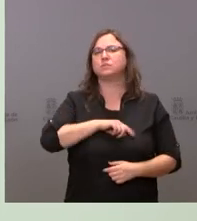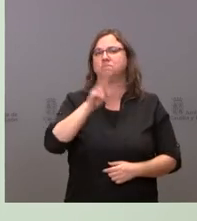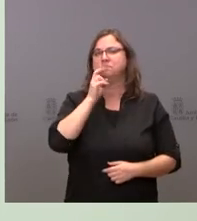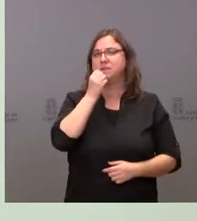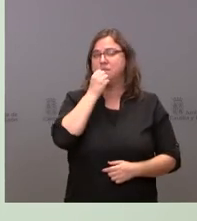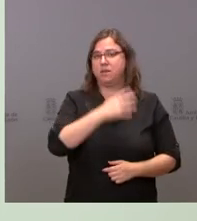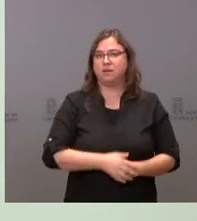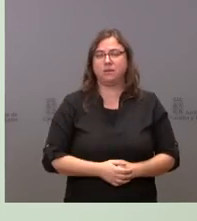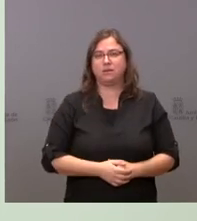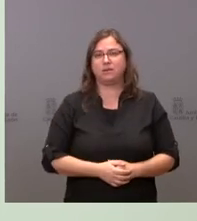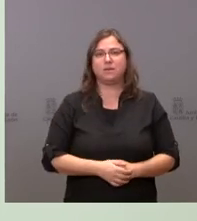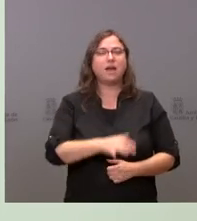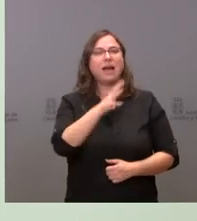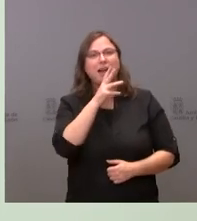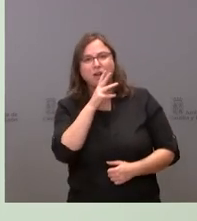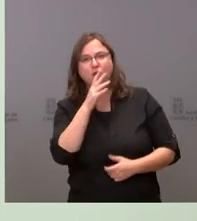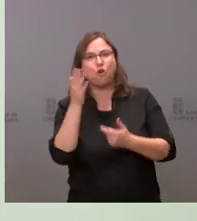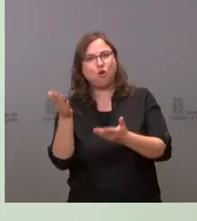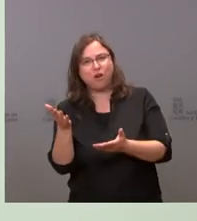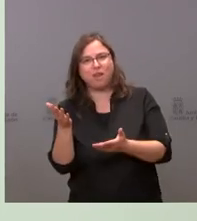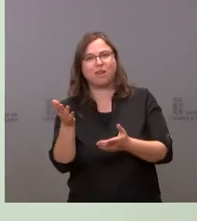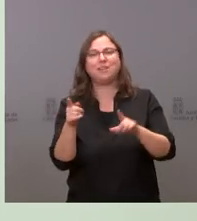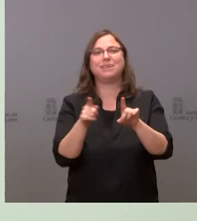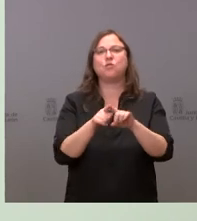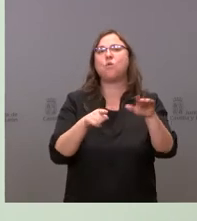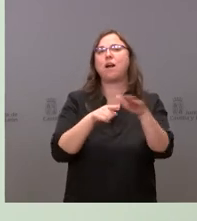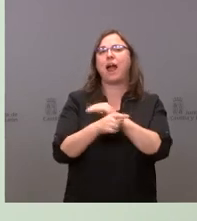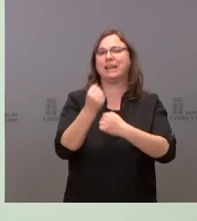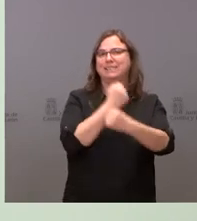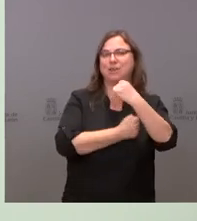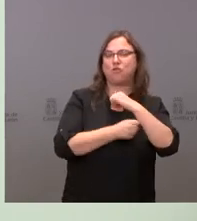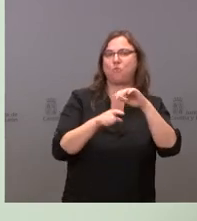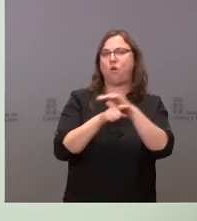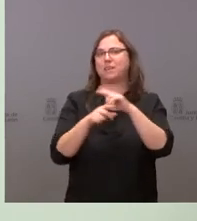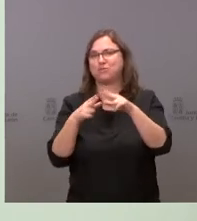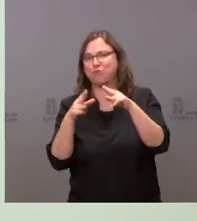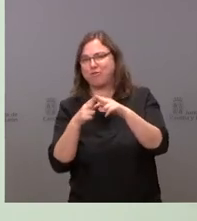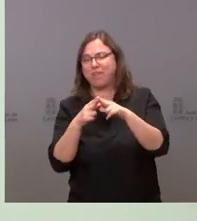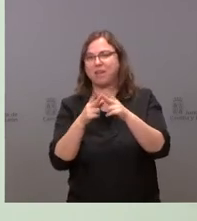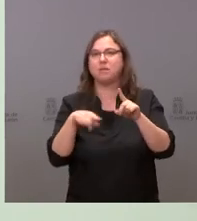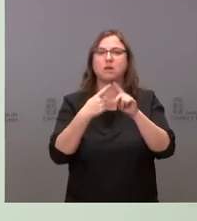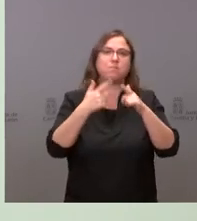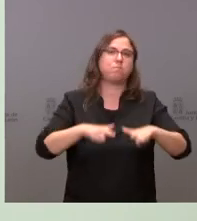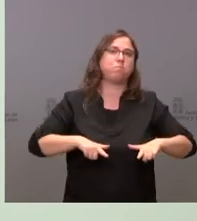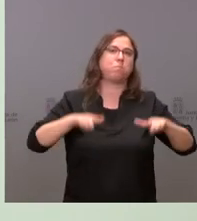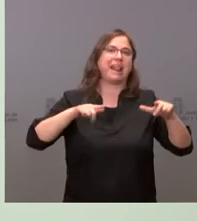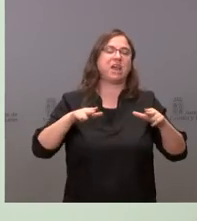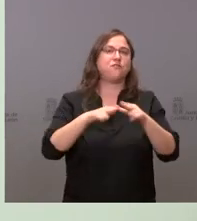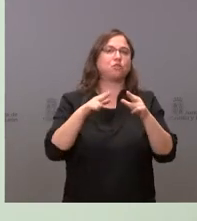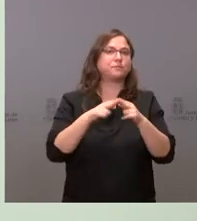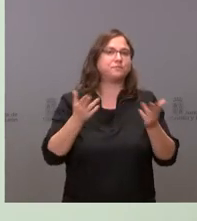ahora quieran los agentes económicos y sociales y plataformas sociales